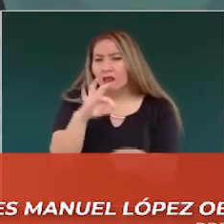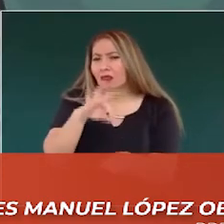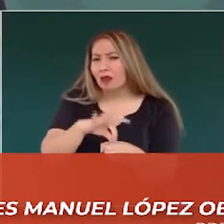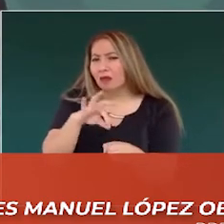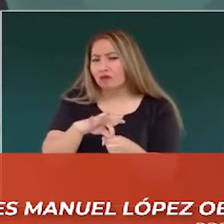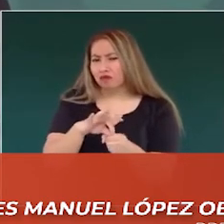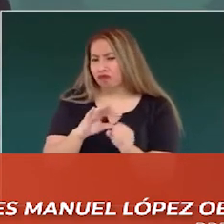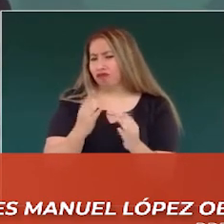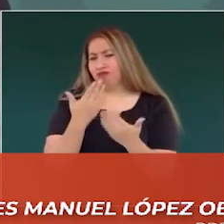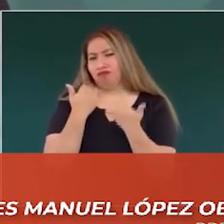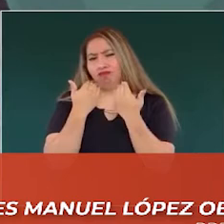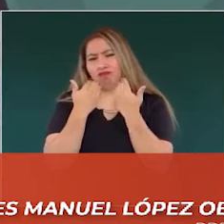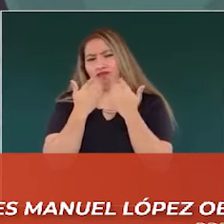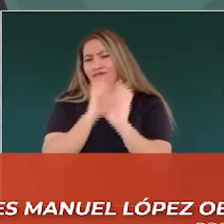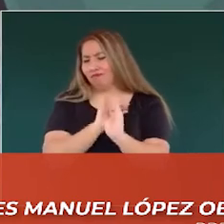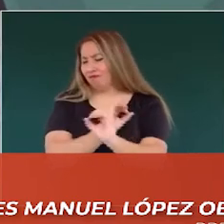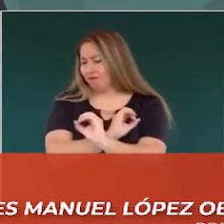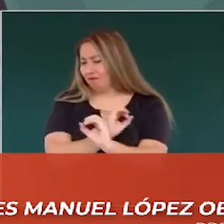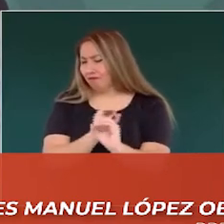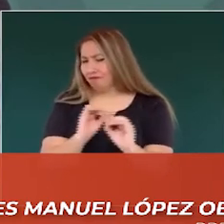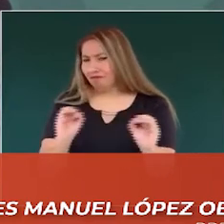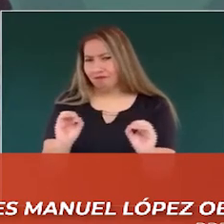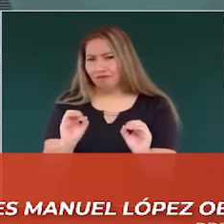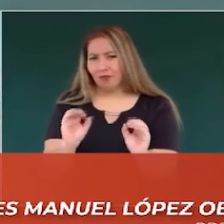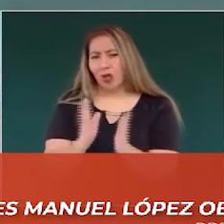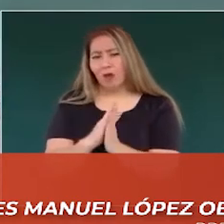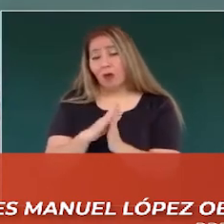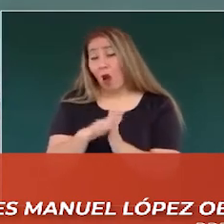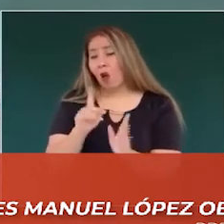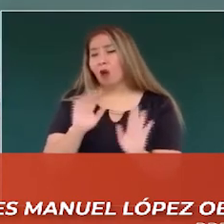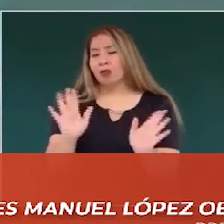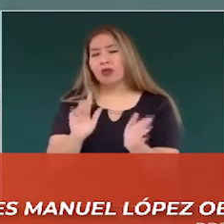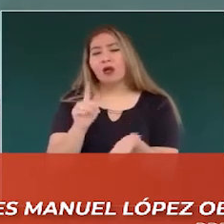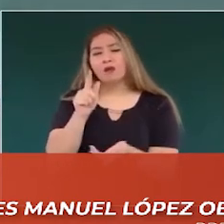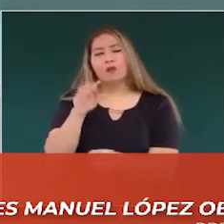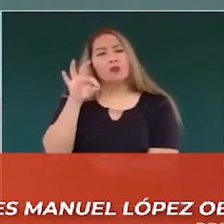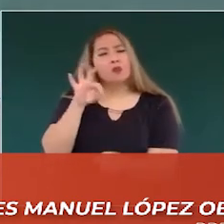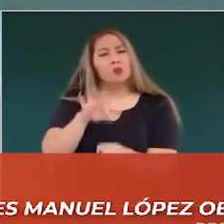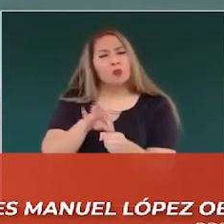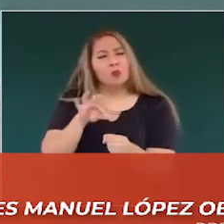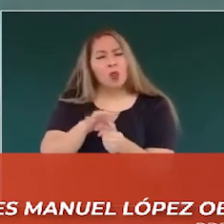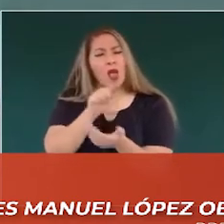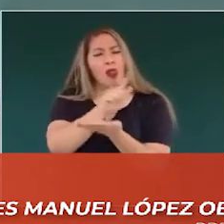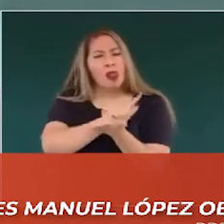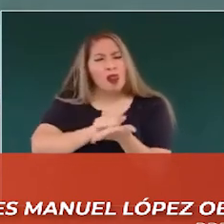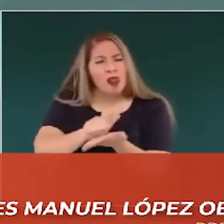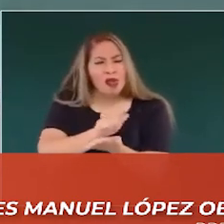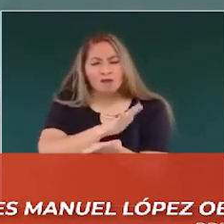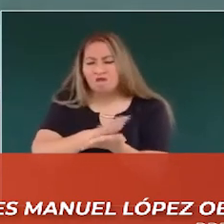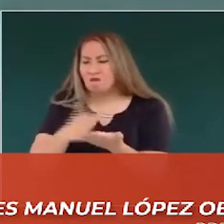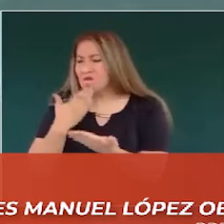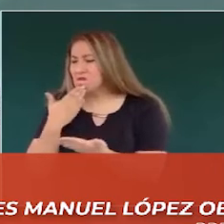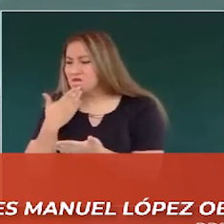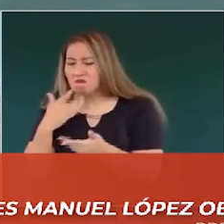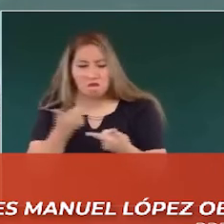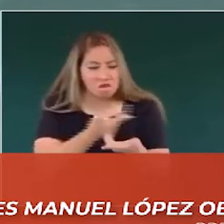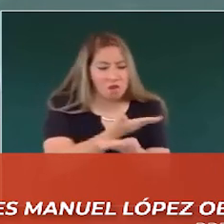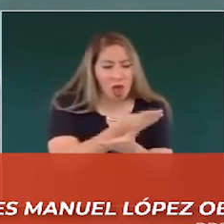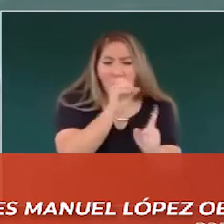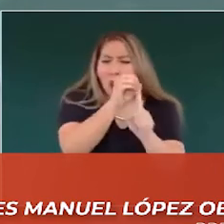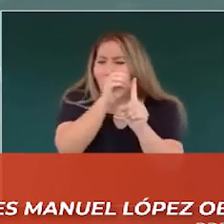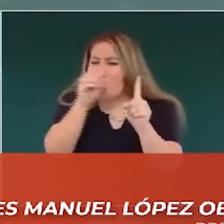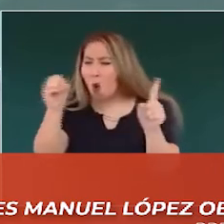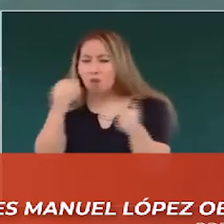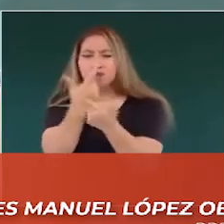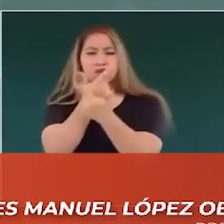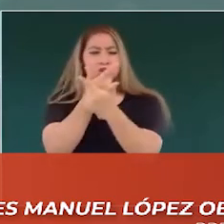que no haya trampas, que no elecciones, repito, sean limpias y libres. Y